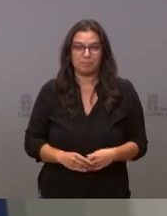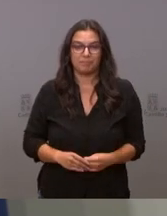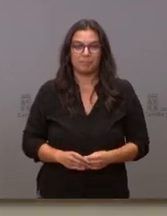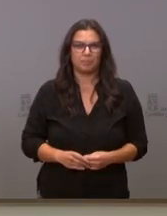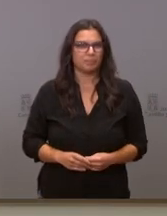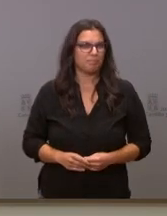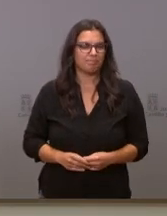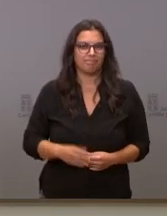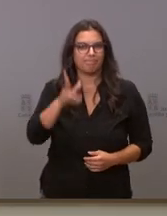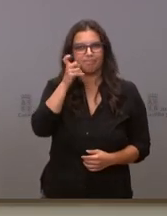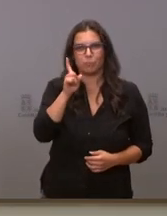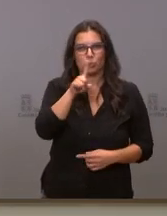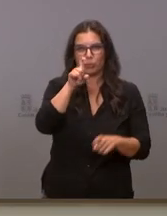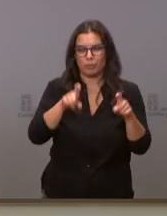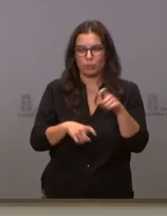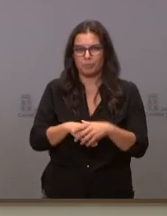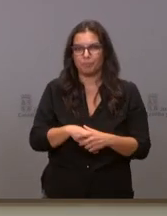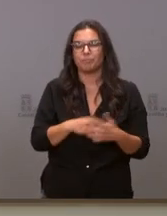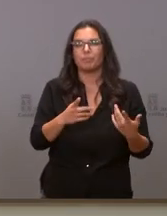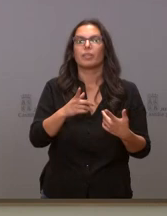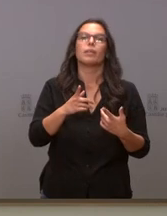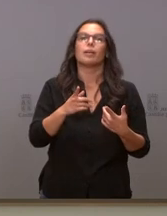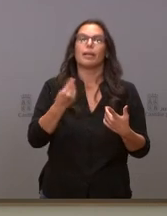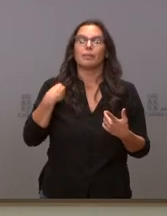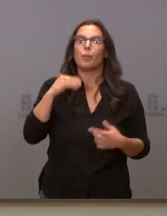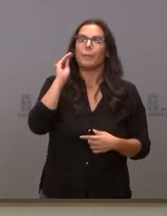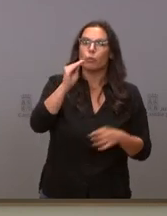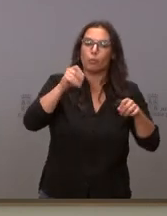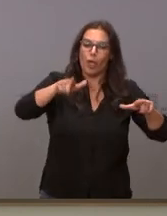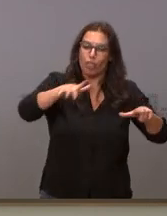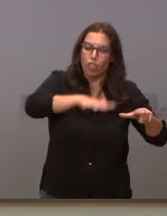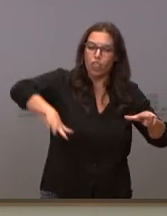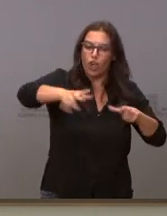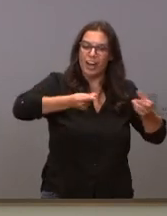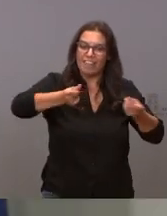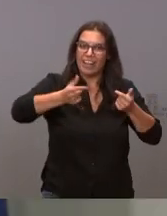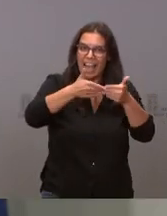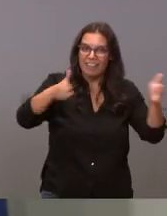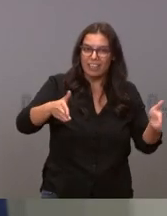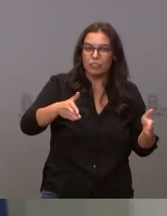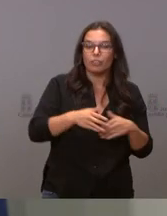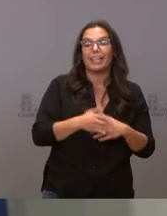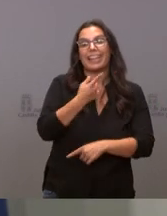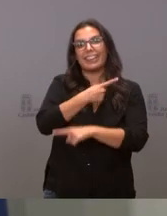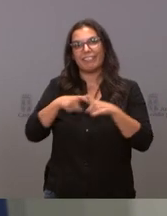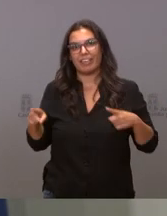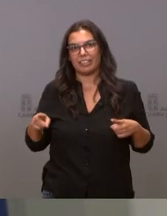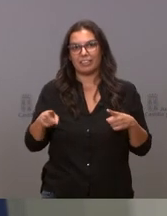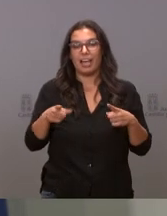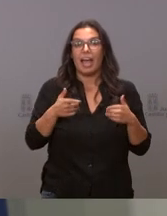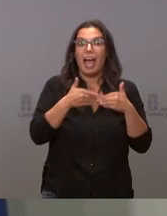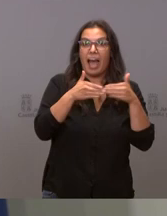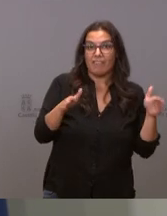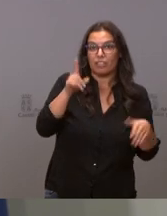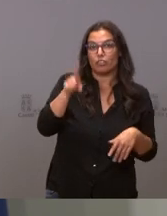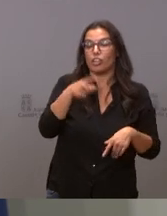implicaría perdón eso implicaría que las pistas de baile ya estarían abiertas una cosa es que estén abiertas y otra cosa es que se puedan cumplir las medidas se habrá en